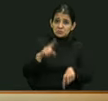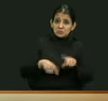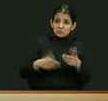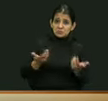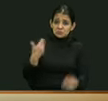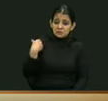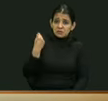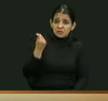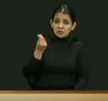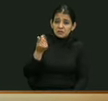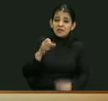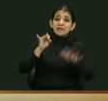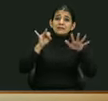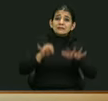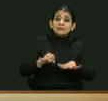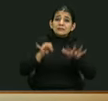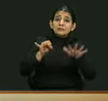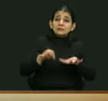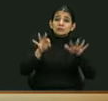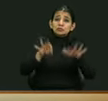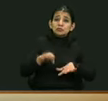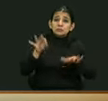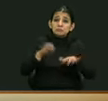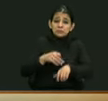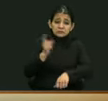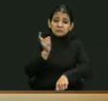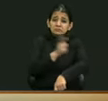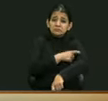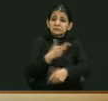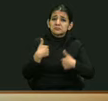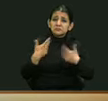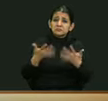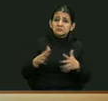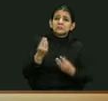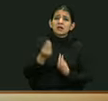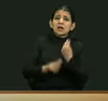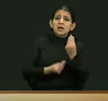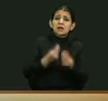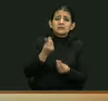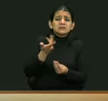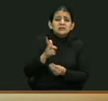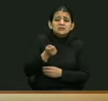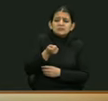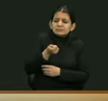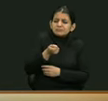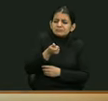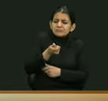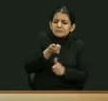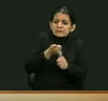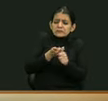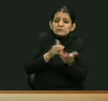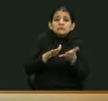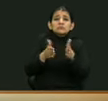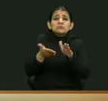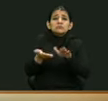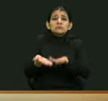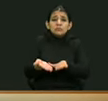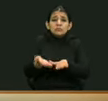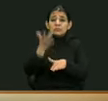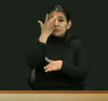estos 7 meses que ella no ha obtenido la vacuna, ha pasado a una etapa terminal porque el lupus